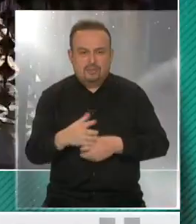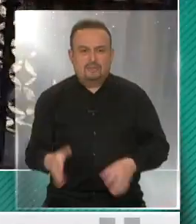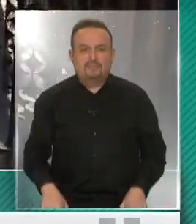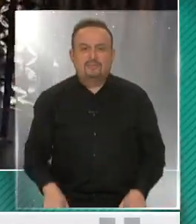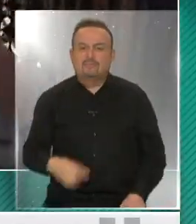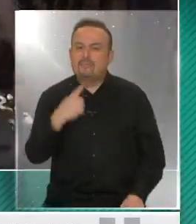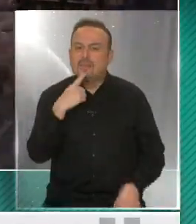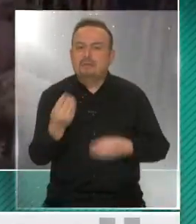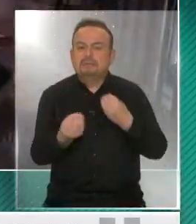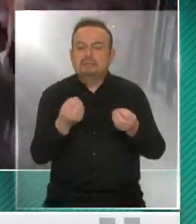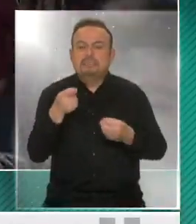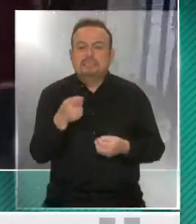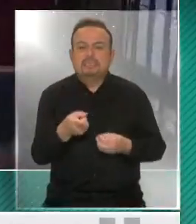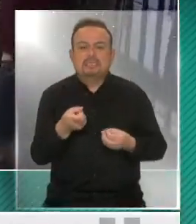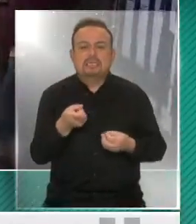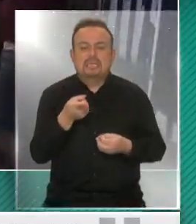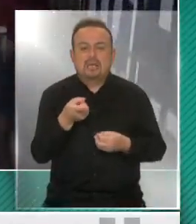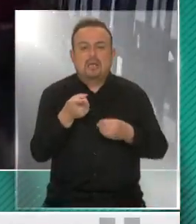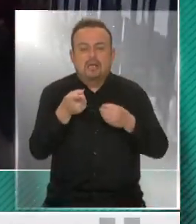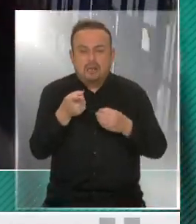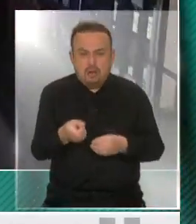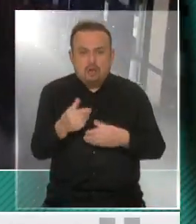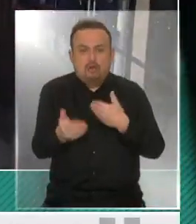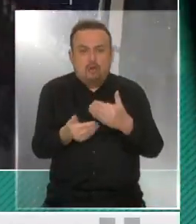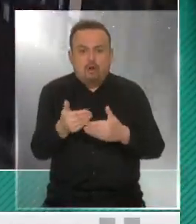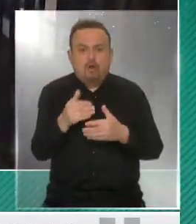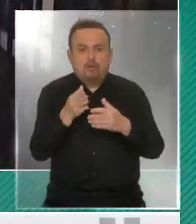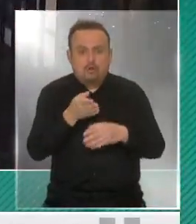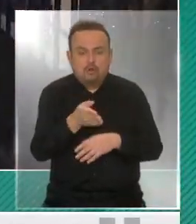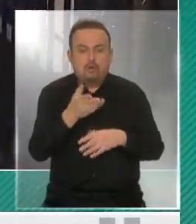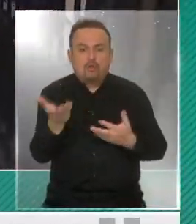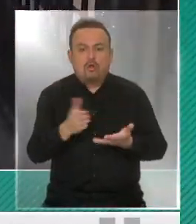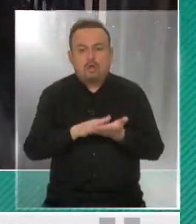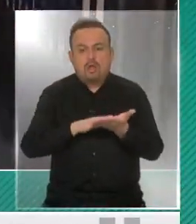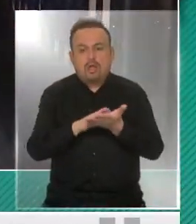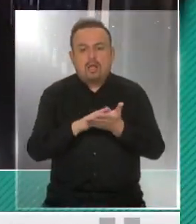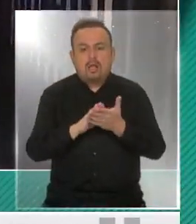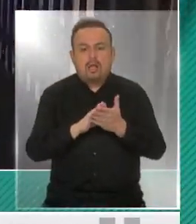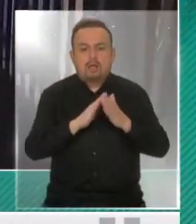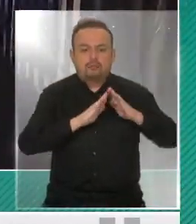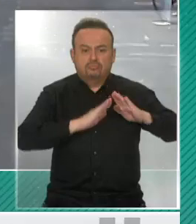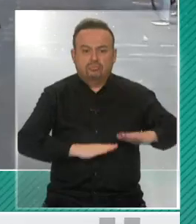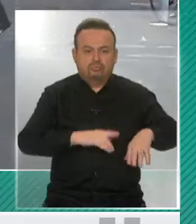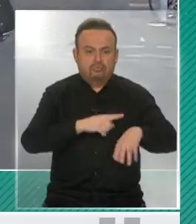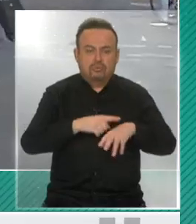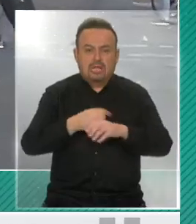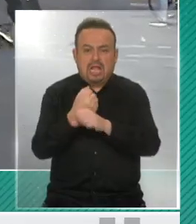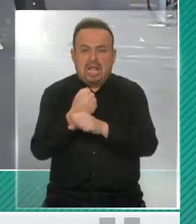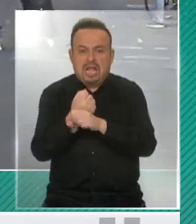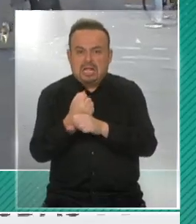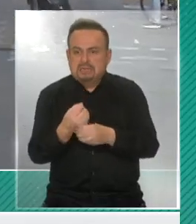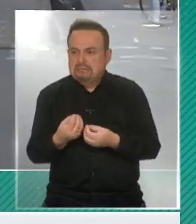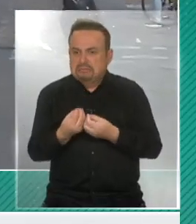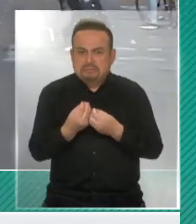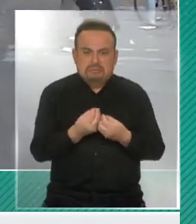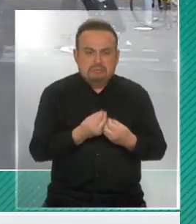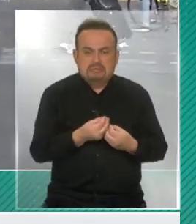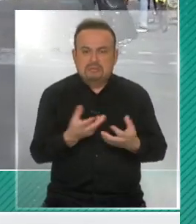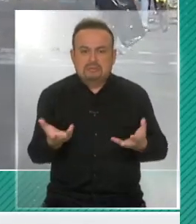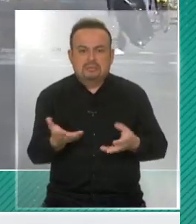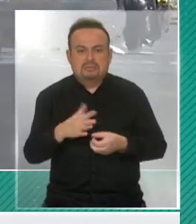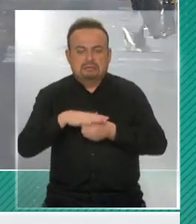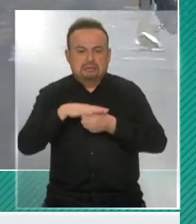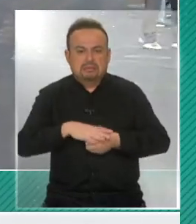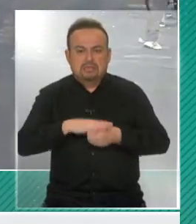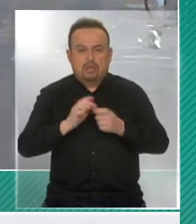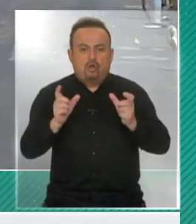¿Qué puede pasar, ministro, si es que estos hechos de violencia continúan, por ejemplo, durante el periodo de toque de queda, si es que carabineros se ve algo desbordado